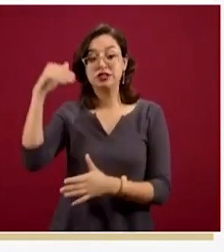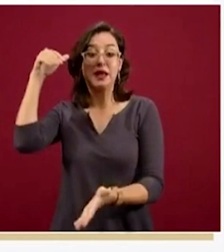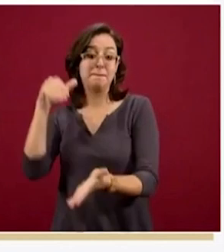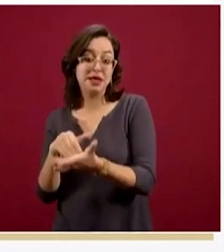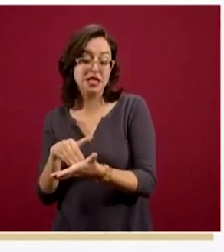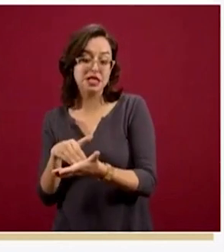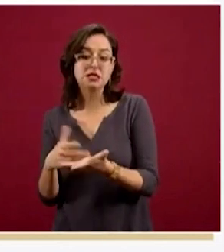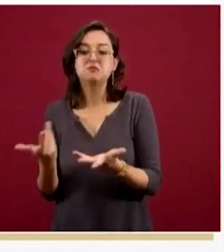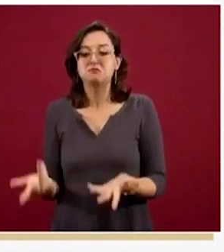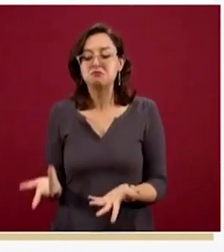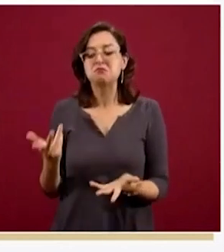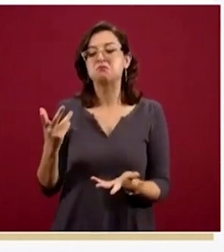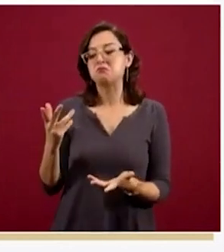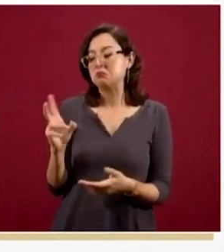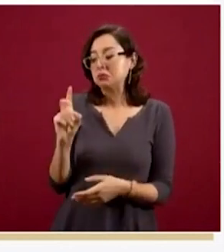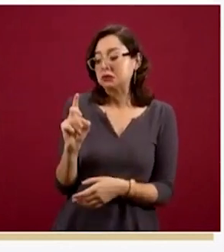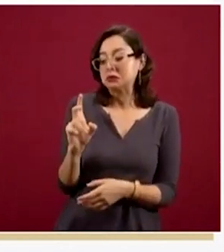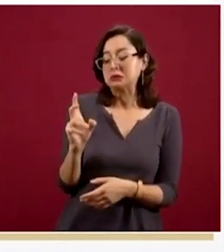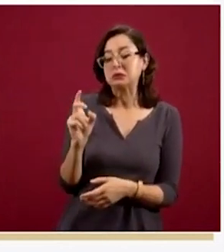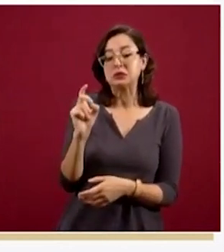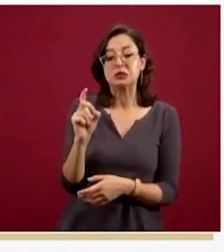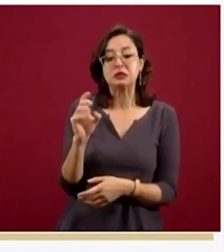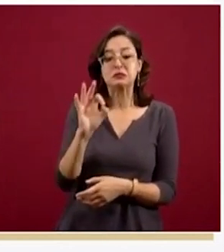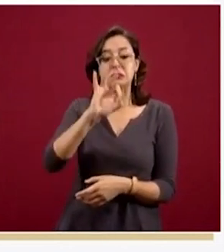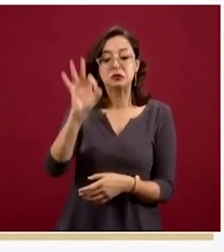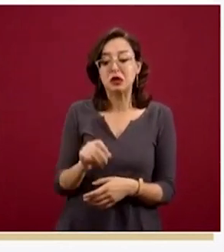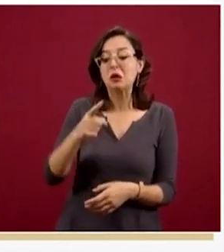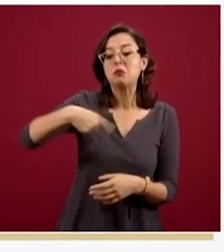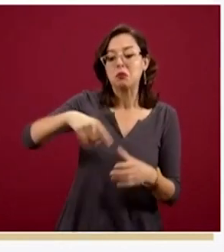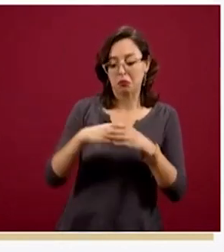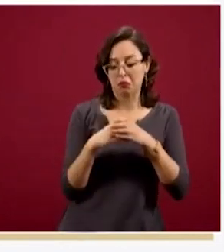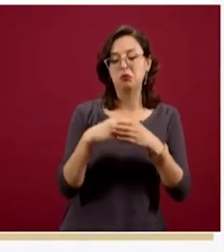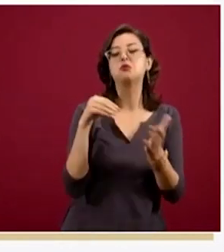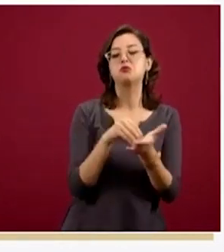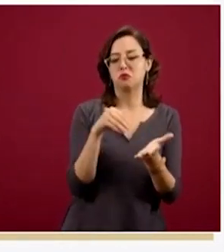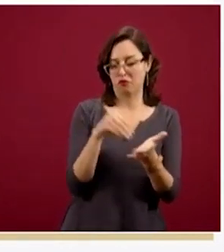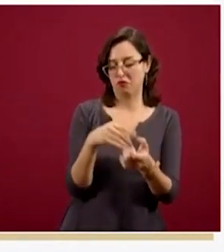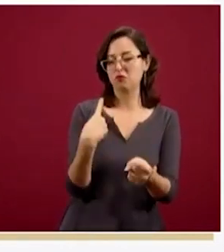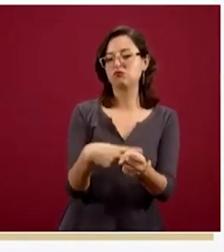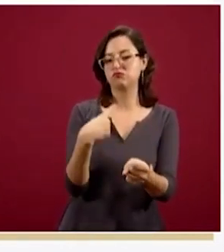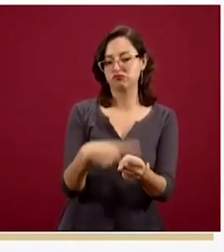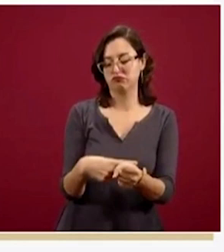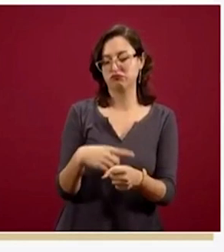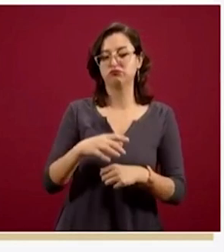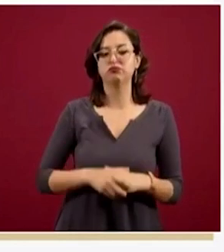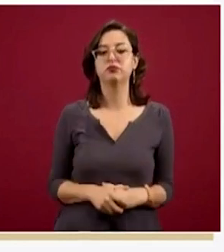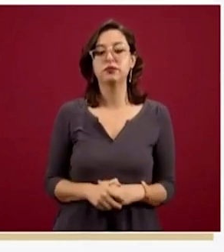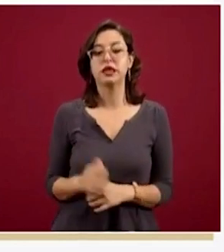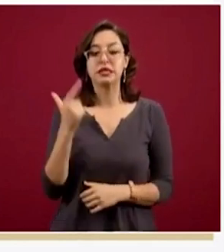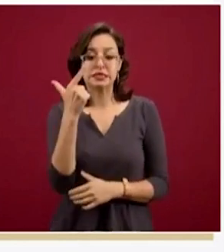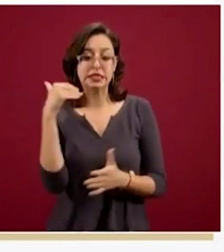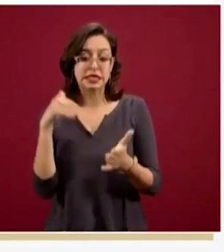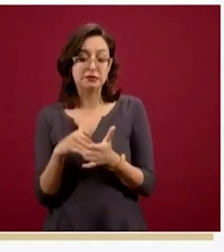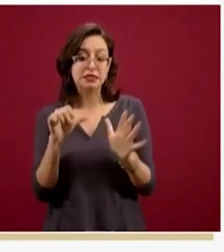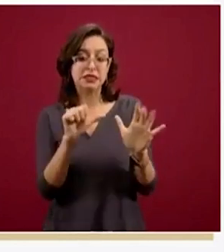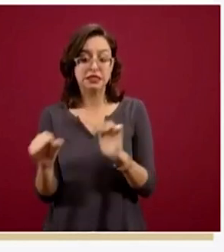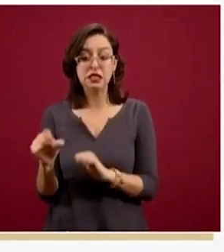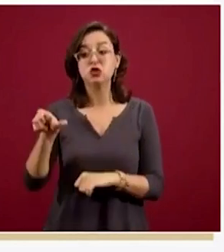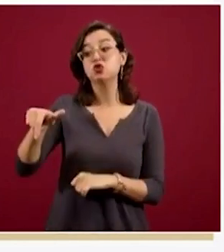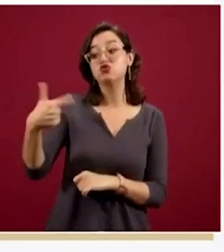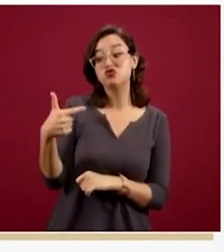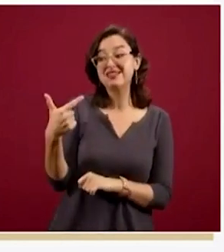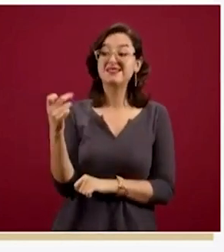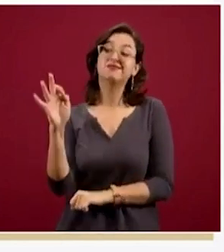los que representan realmente la epidemia activa en México. Siete mil 612